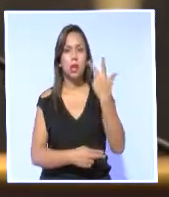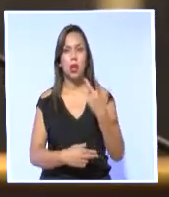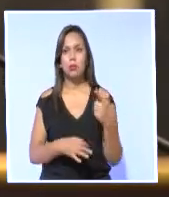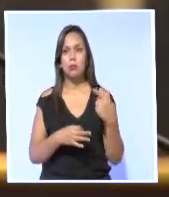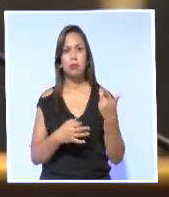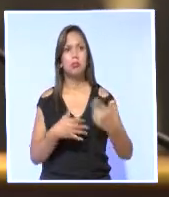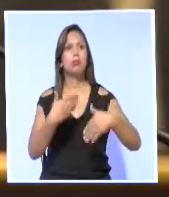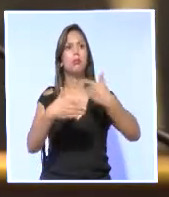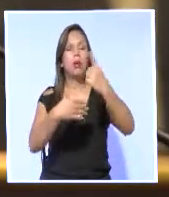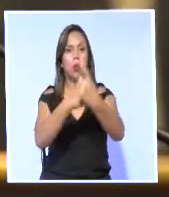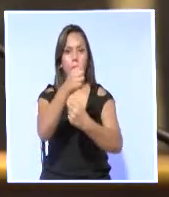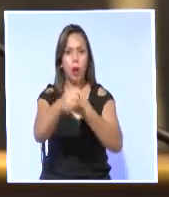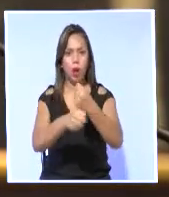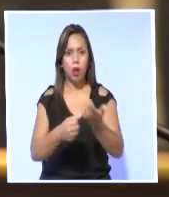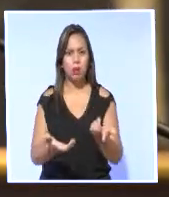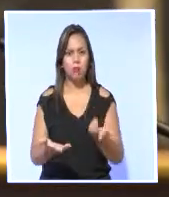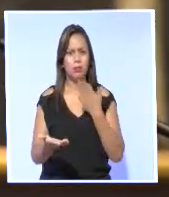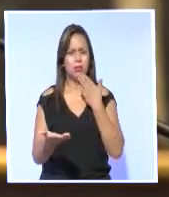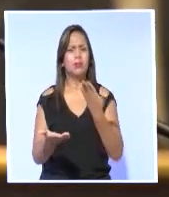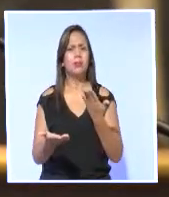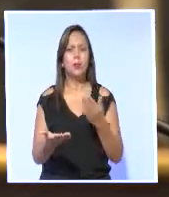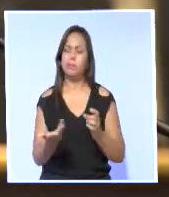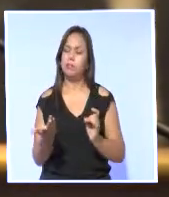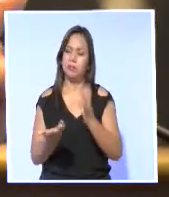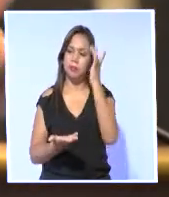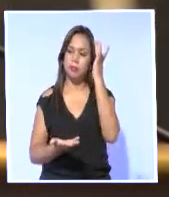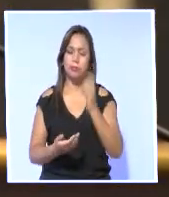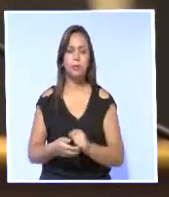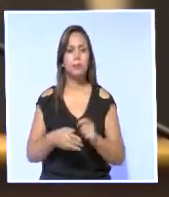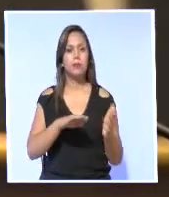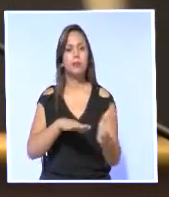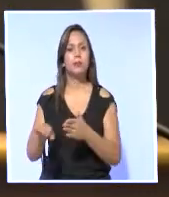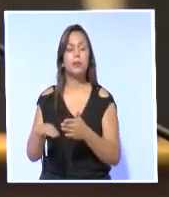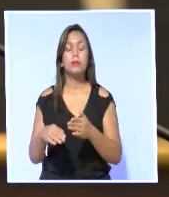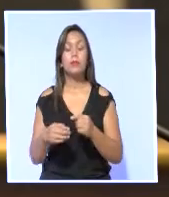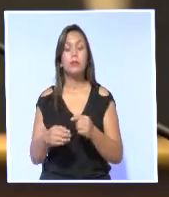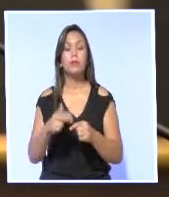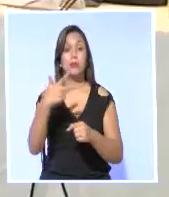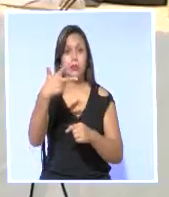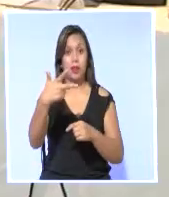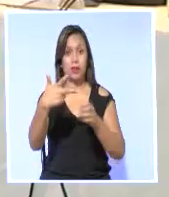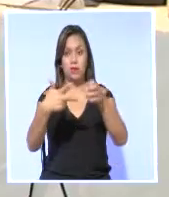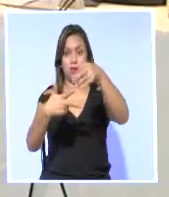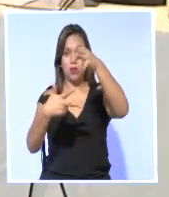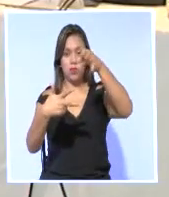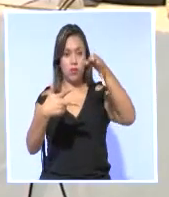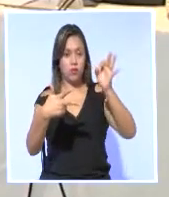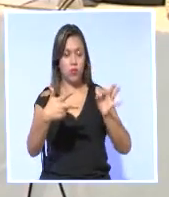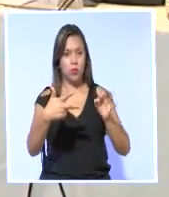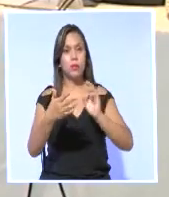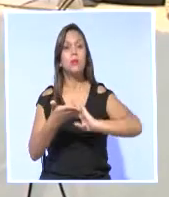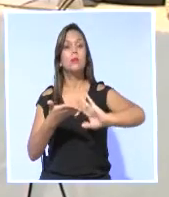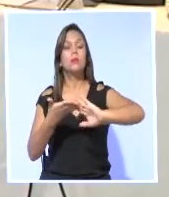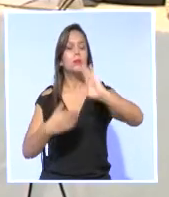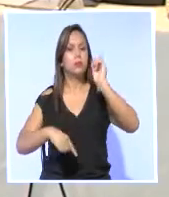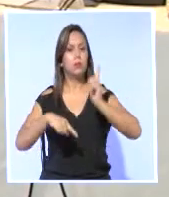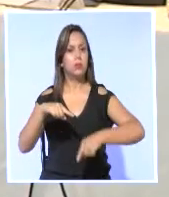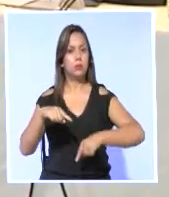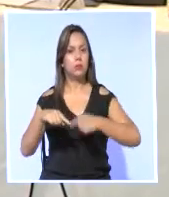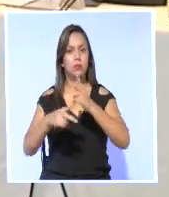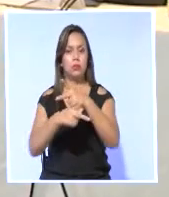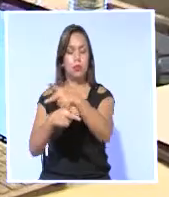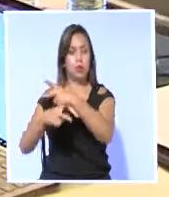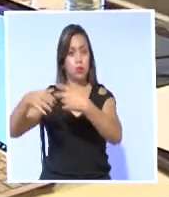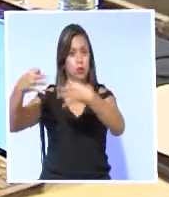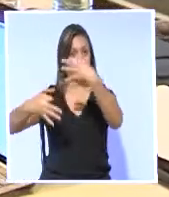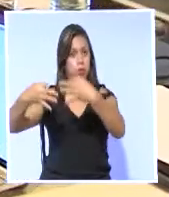el Código Orgánico de la Función Judicial establece tres caminos para aplicar el error inexcusable. Cuando el Consejo de la Judicatura actúa de oficio,